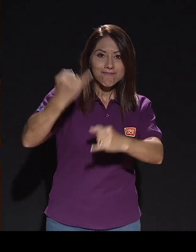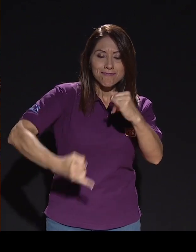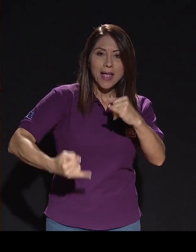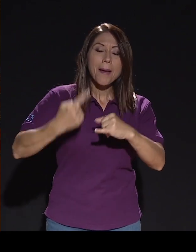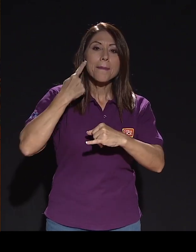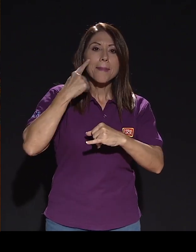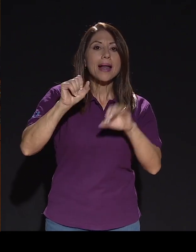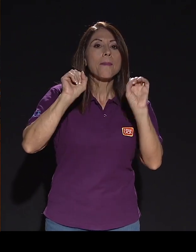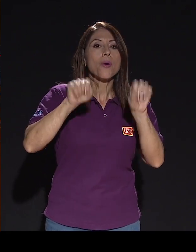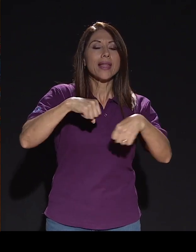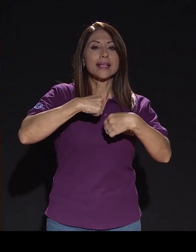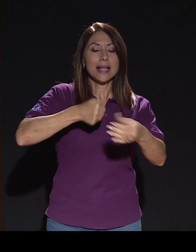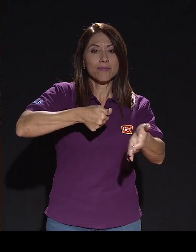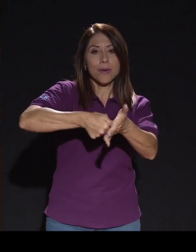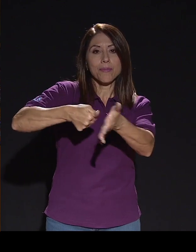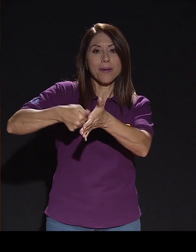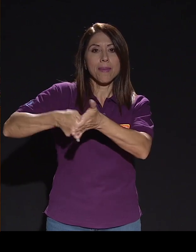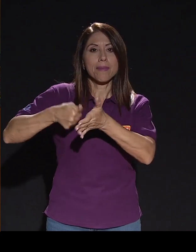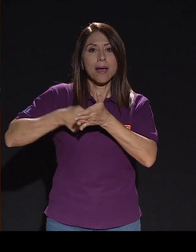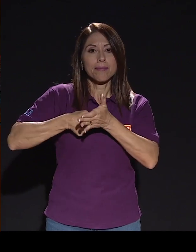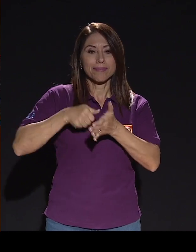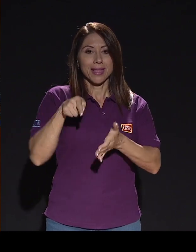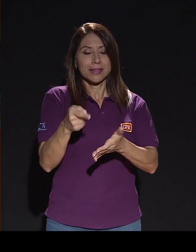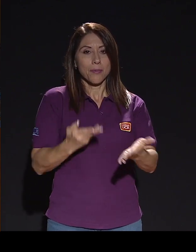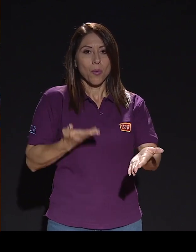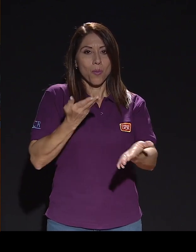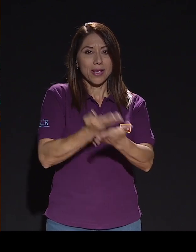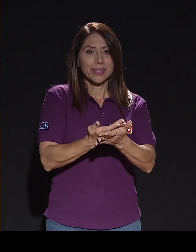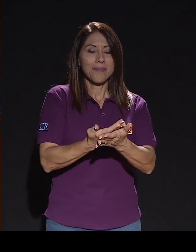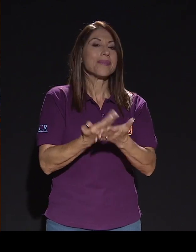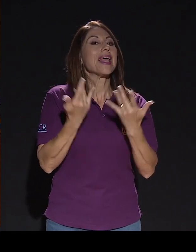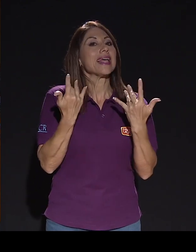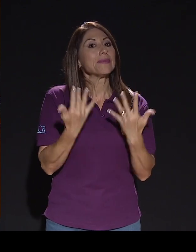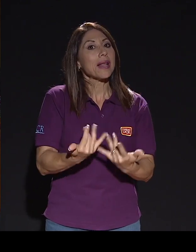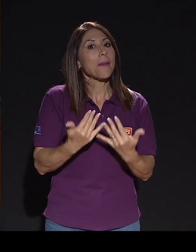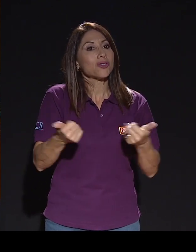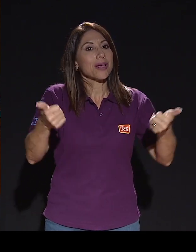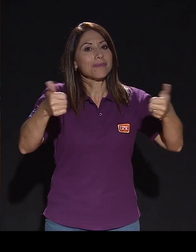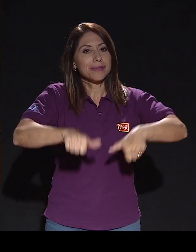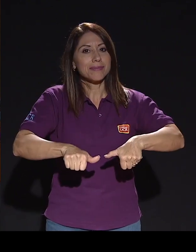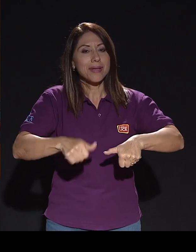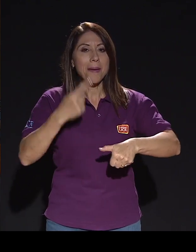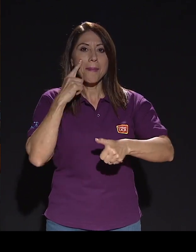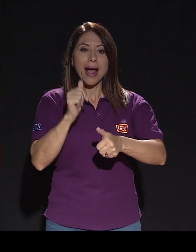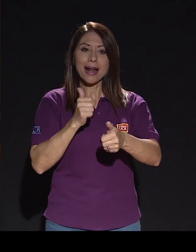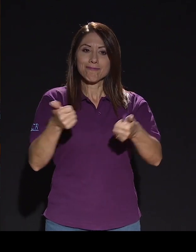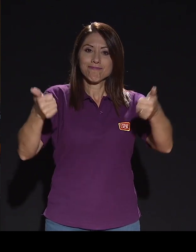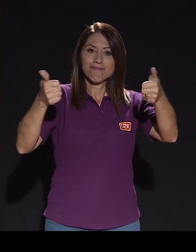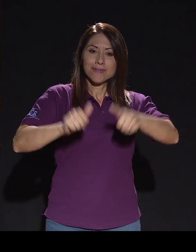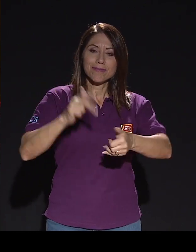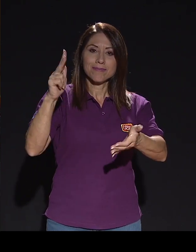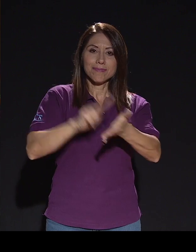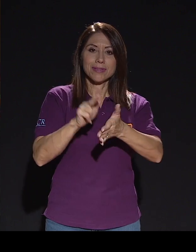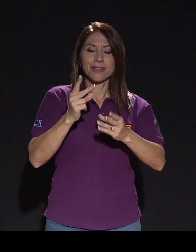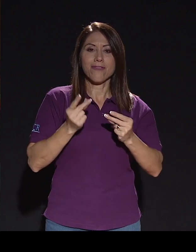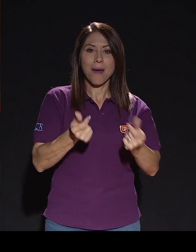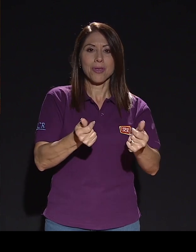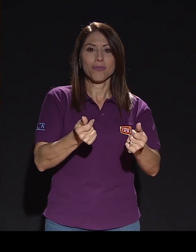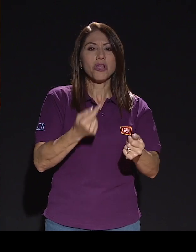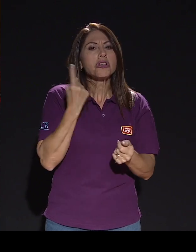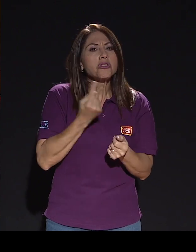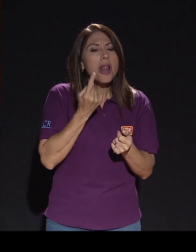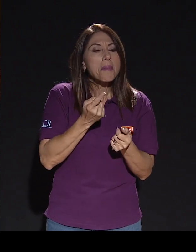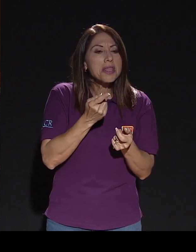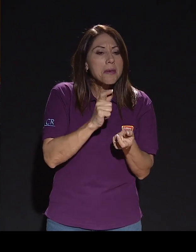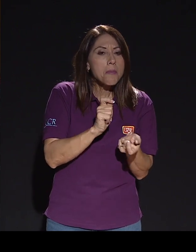a votación esa propuesta consensada y esperamos que pase muy, muy rápido. Pues en realidad es modificar y añadir algunos